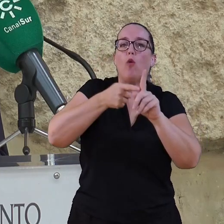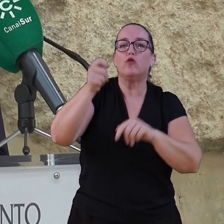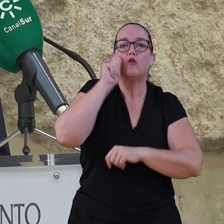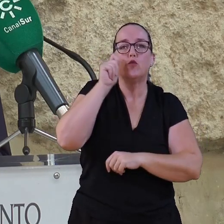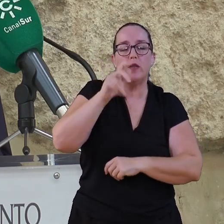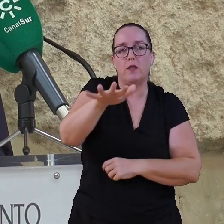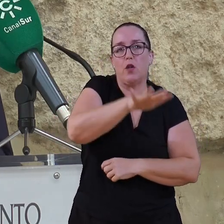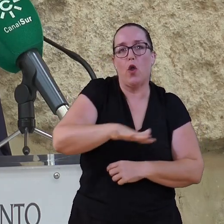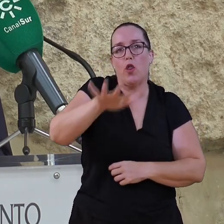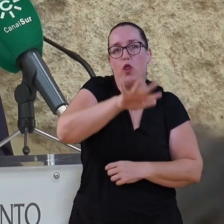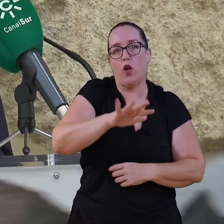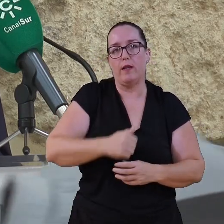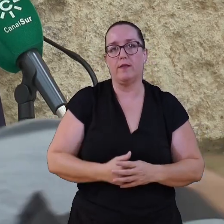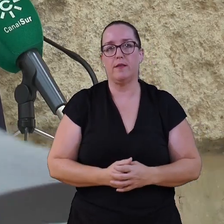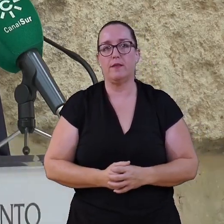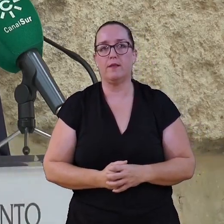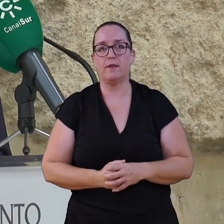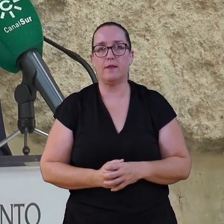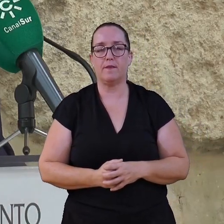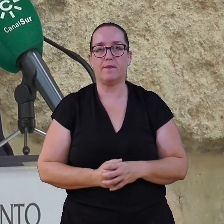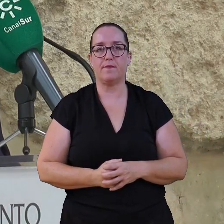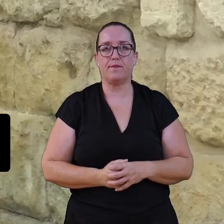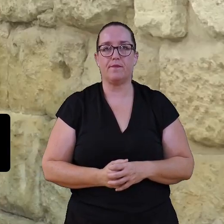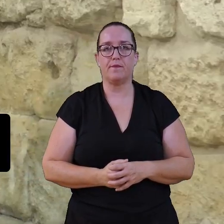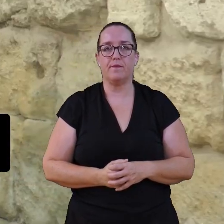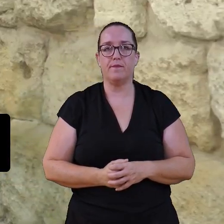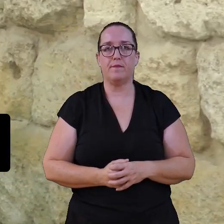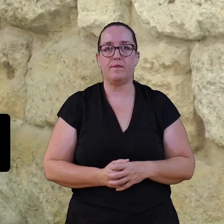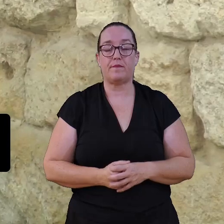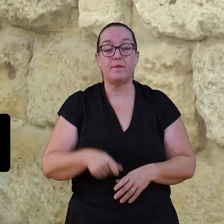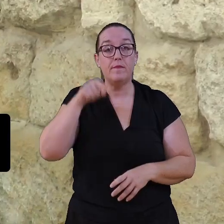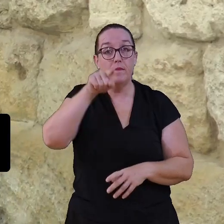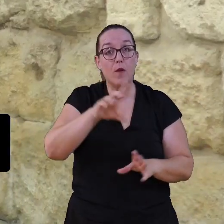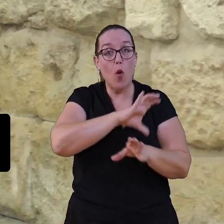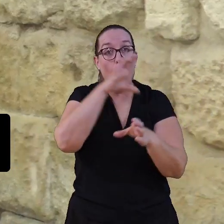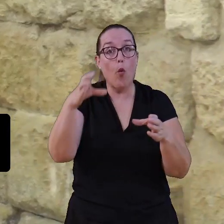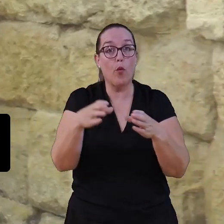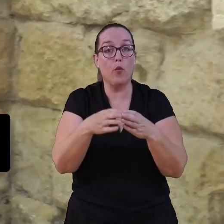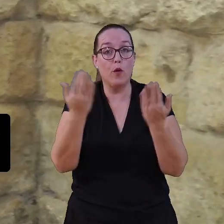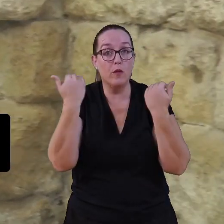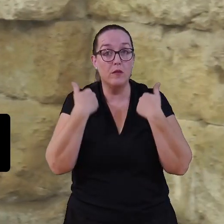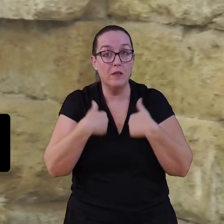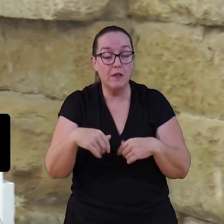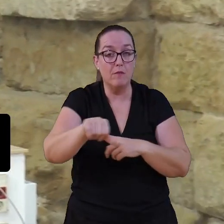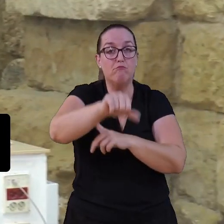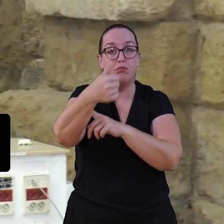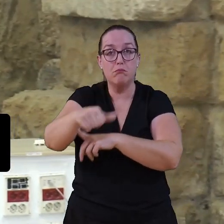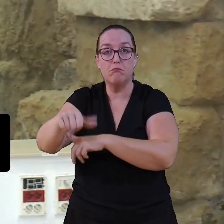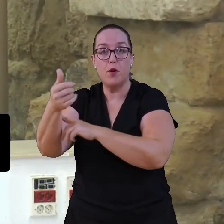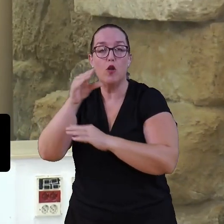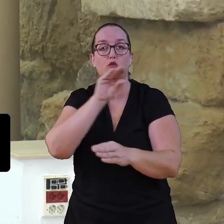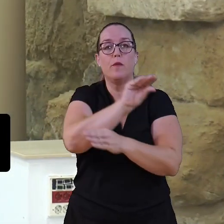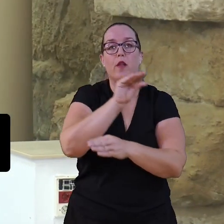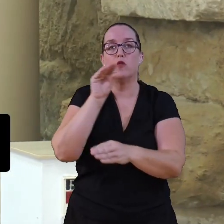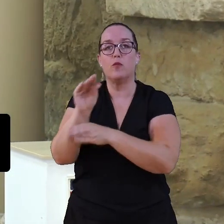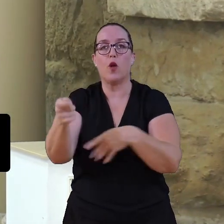posibilidad de limitar el número de licencias de uso turístico en esa zona. En esa misma Junta se ha dado luz verde a dos subvenciones dirigidas al